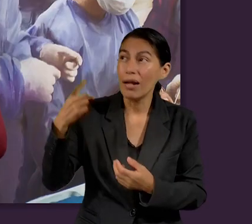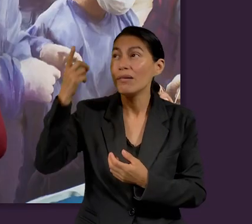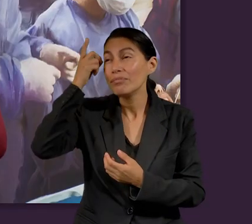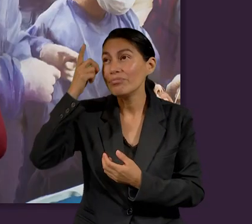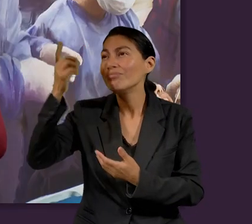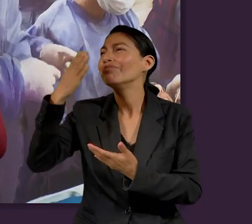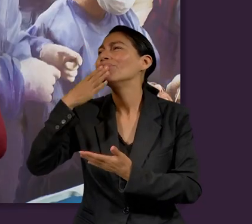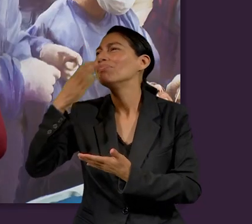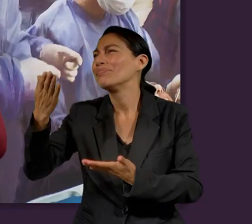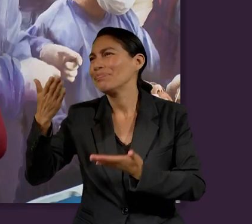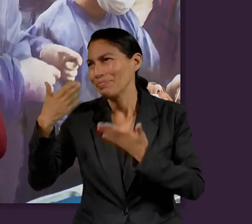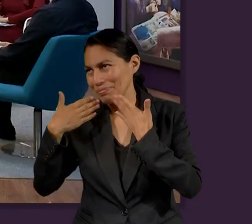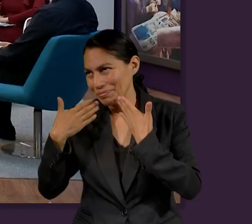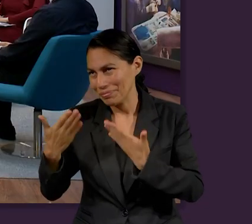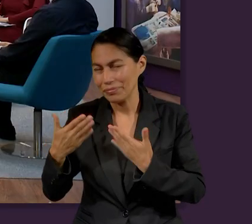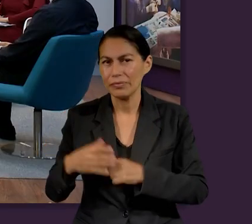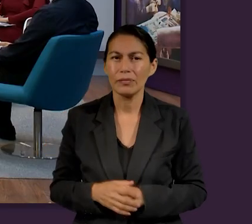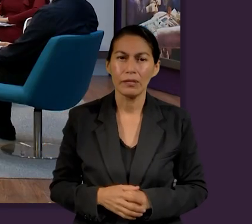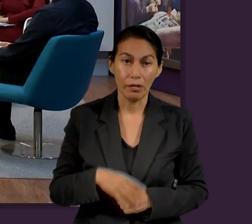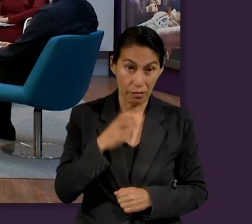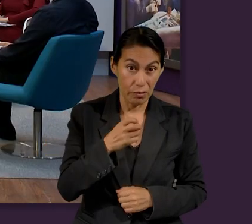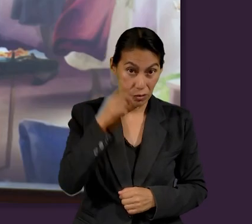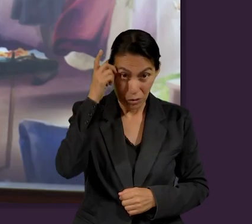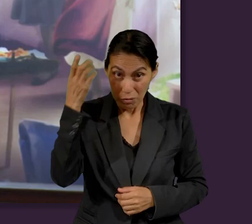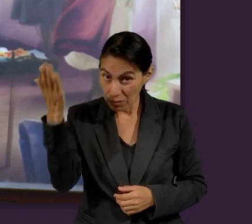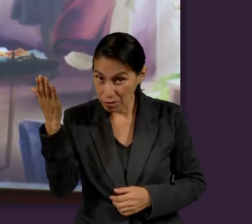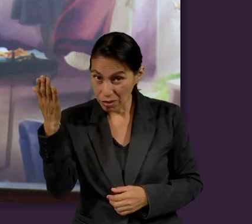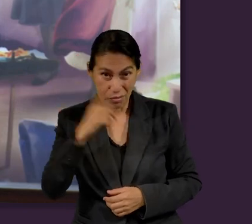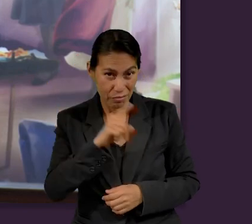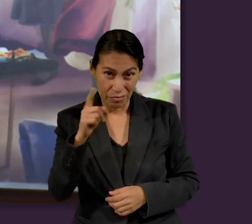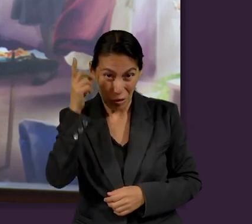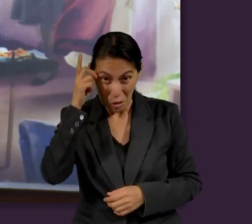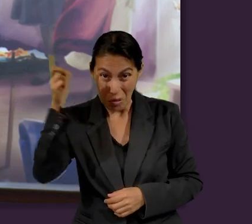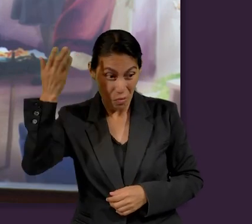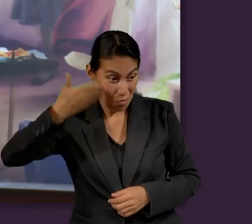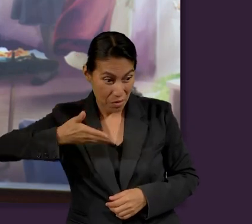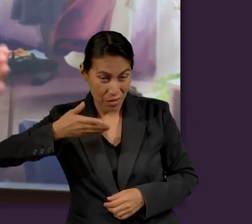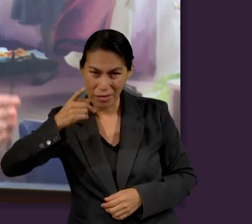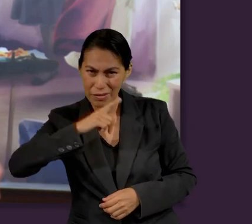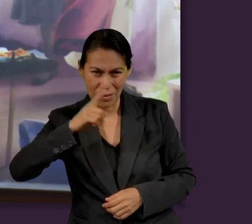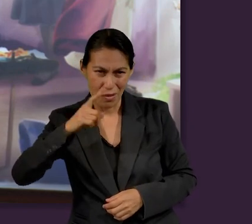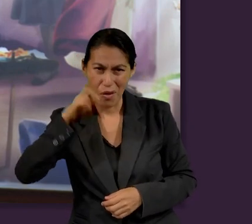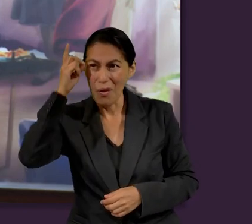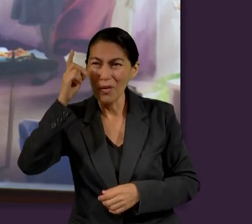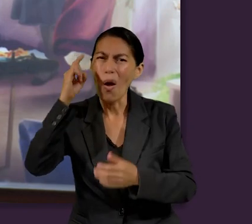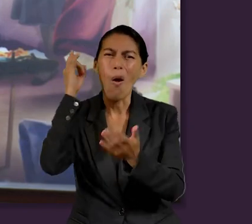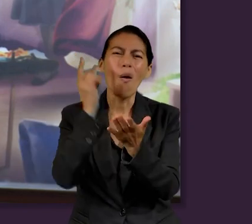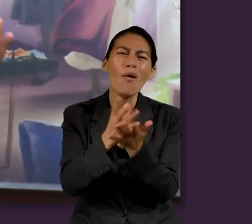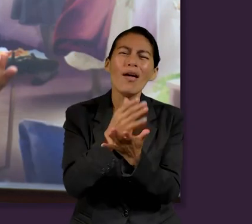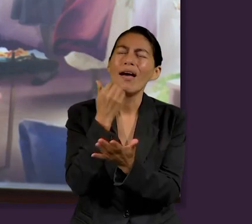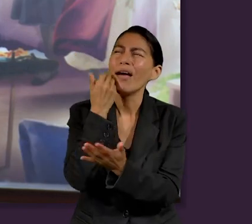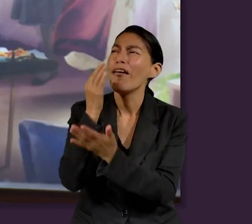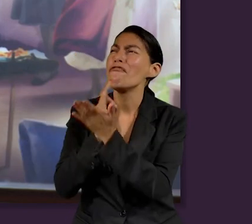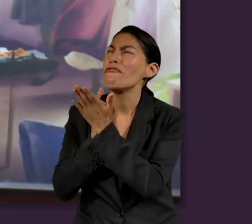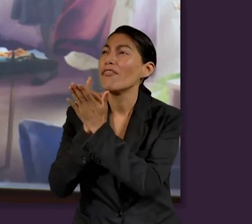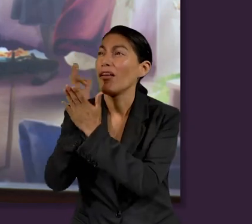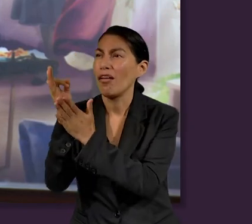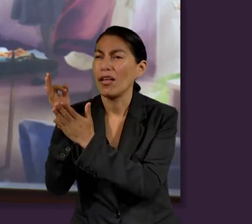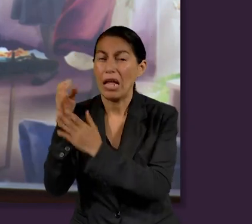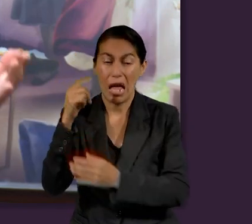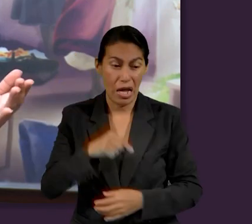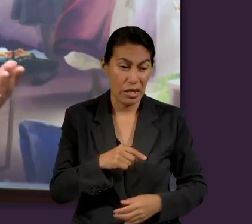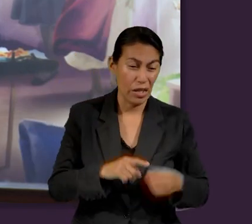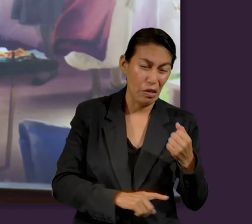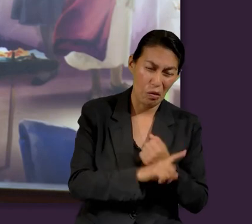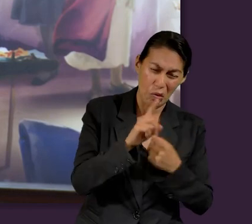agradar a Dios, lo cual Dios no nos pide eso. Lo que Dios nos pide únicamente es nuestra fidelidad. Si bien va a haber dolor, va a haber